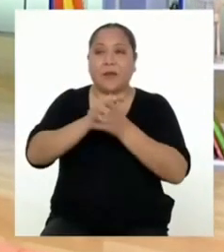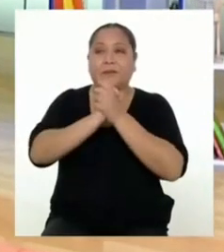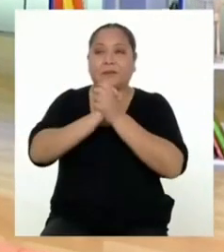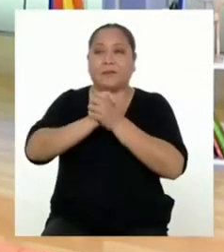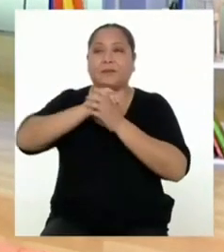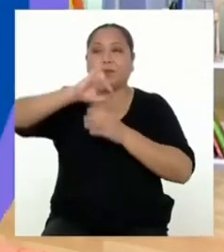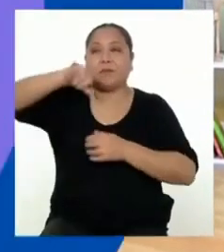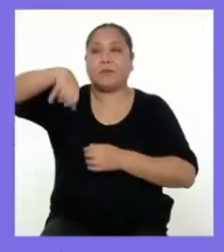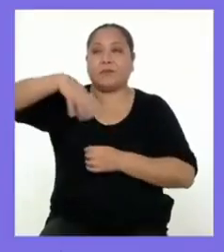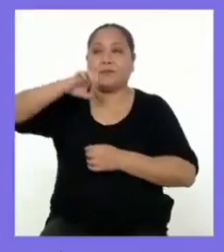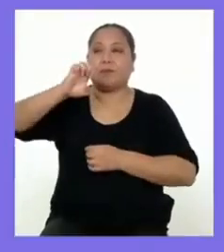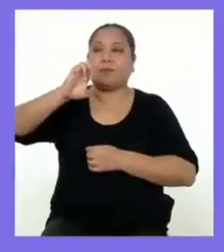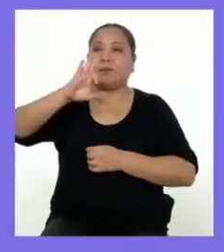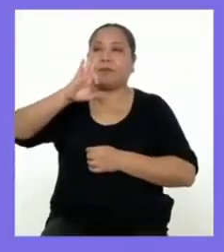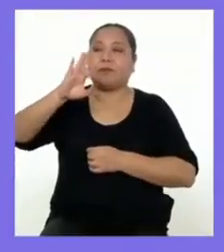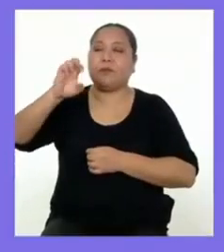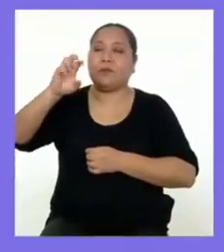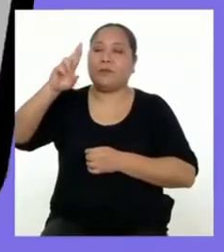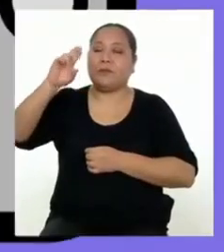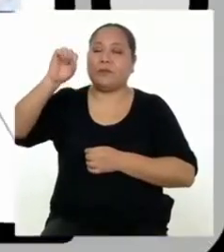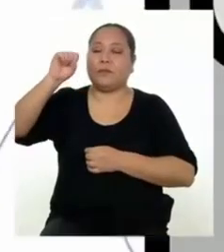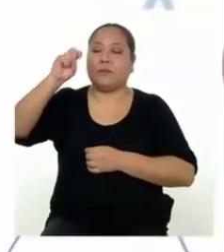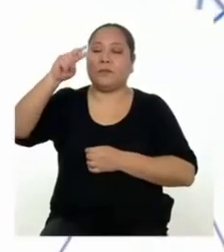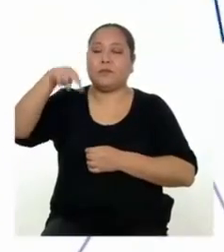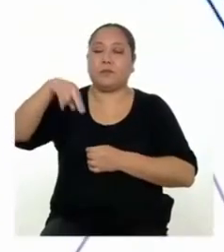nuestro amigo Jefferson.